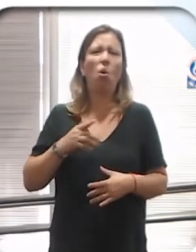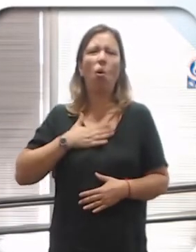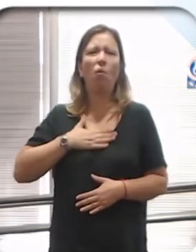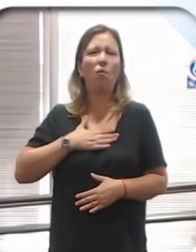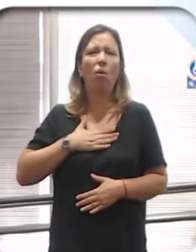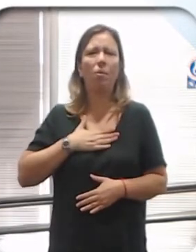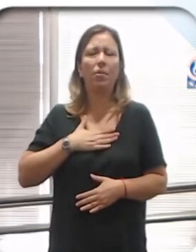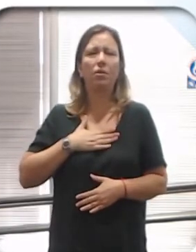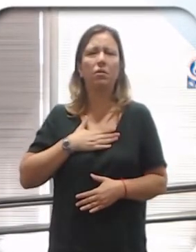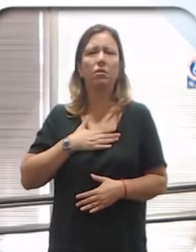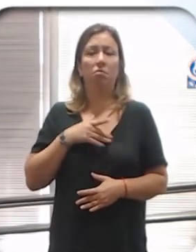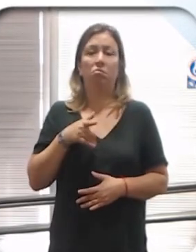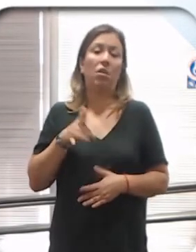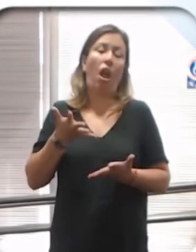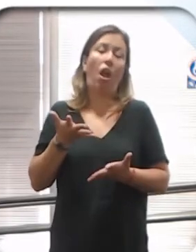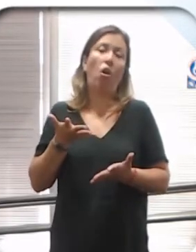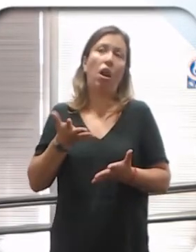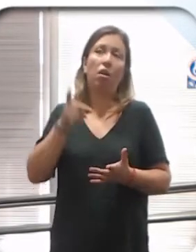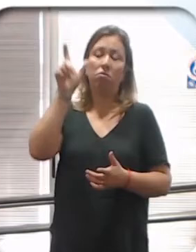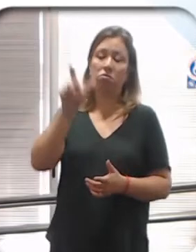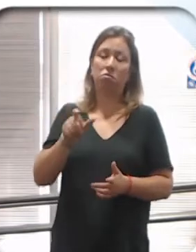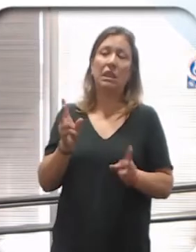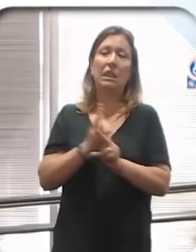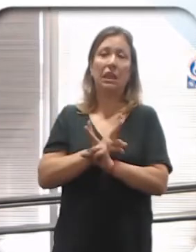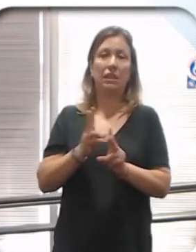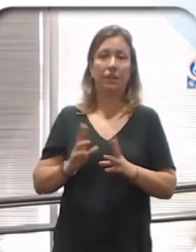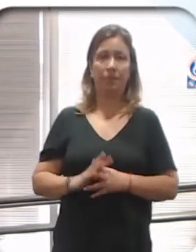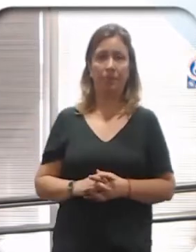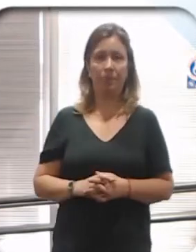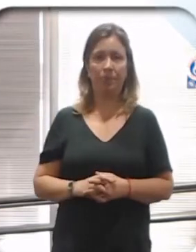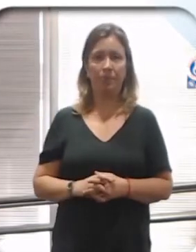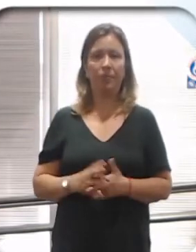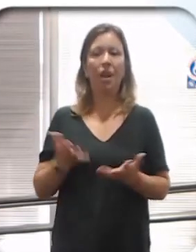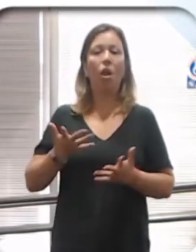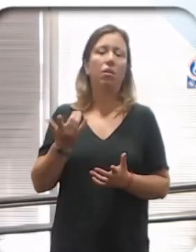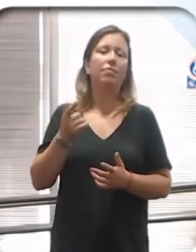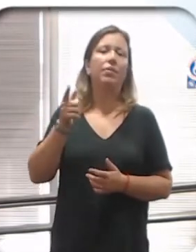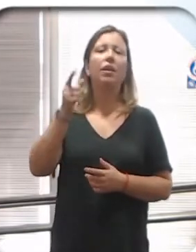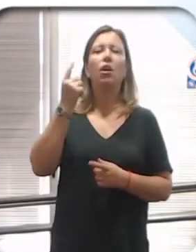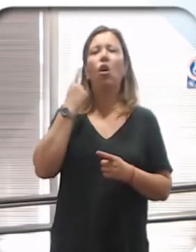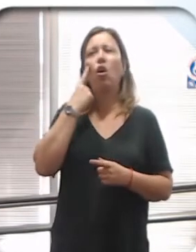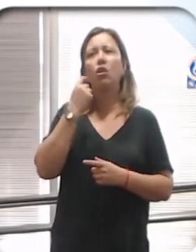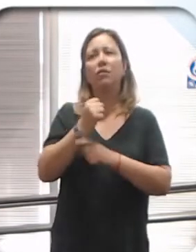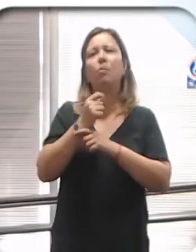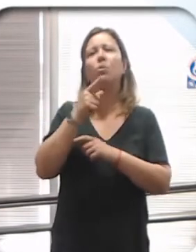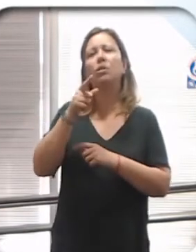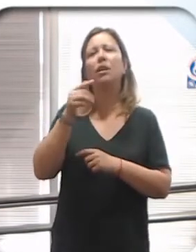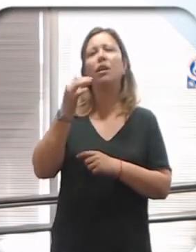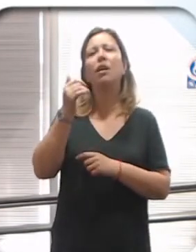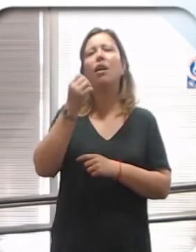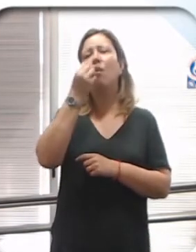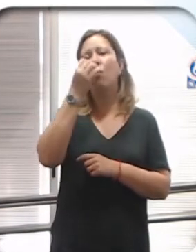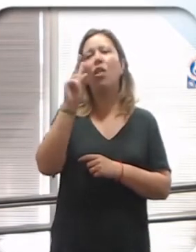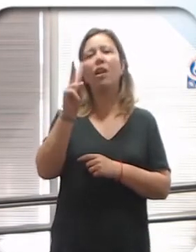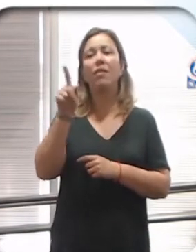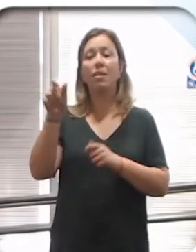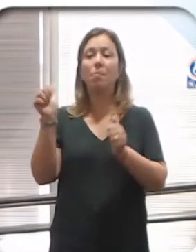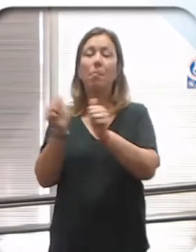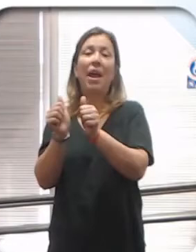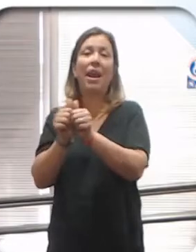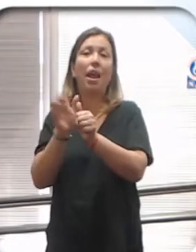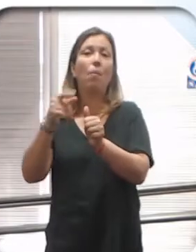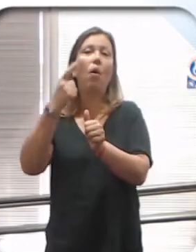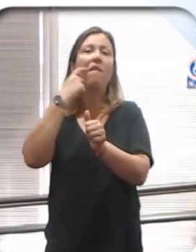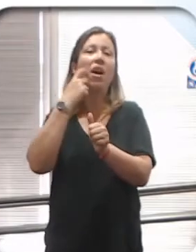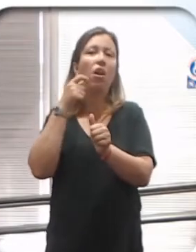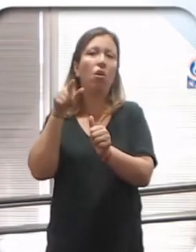tocó y es una chica trans. Ahora, en el caso de flor de la B, que es al que le conocemos a la pareja, que es un varón. ¿Ese varón